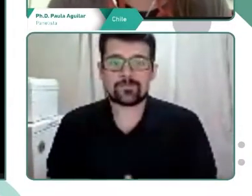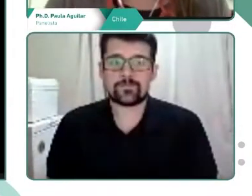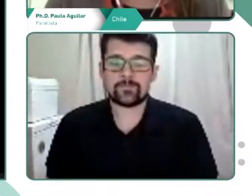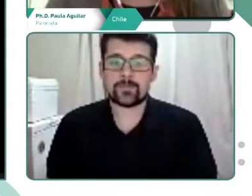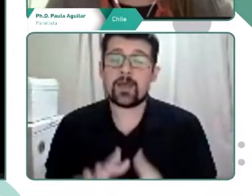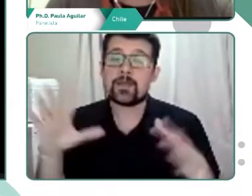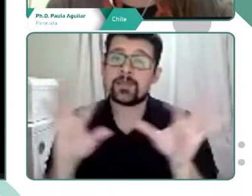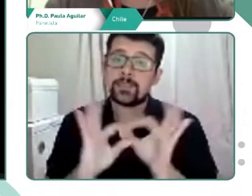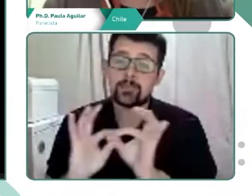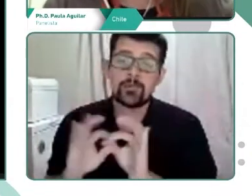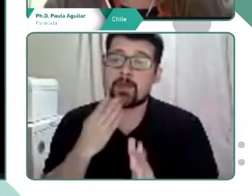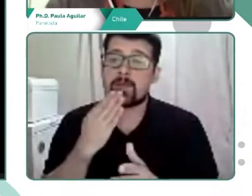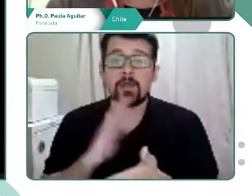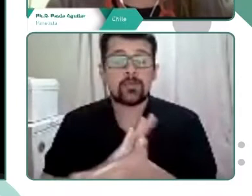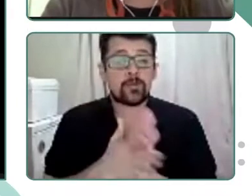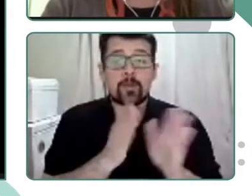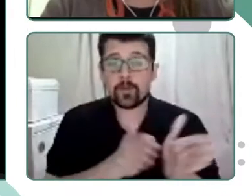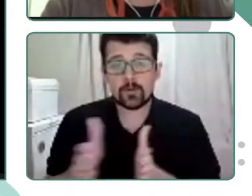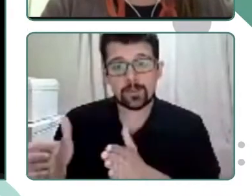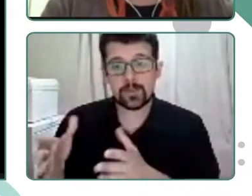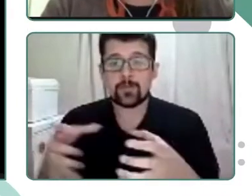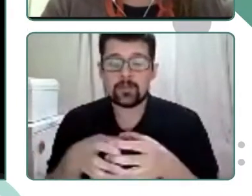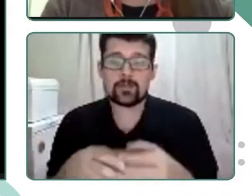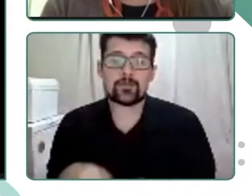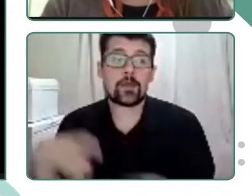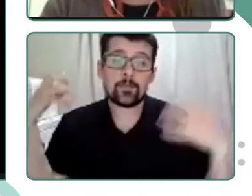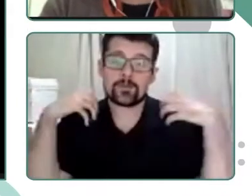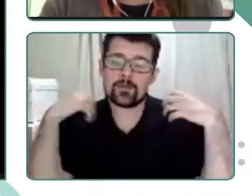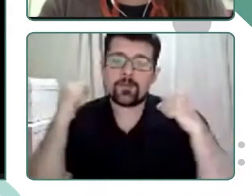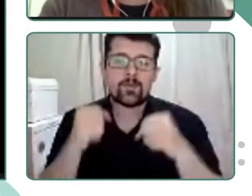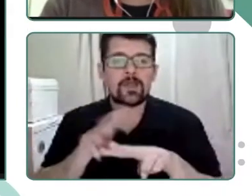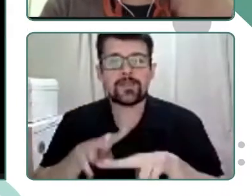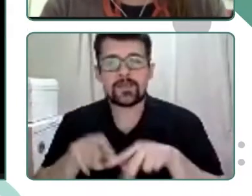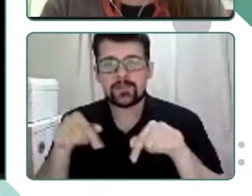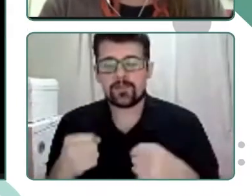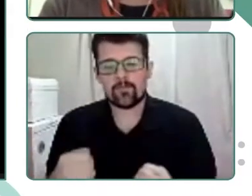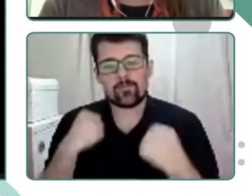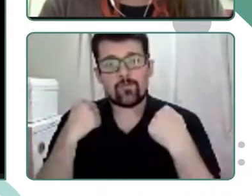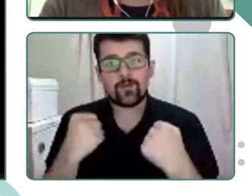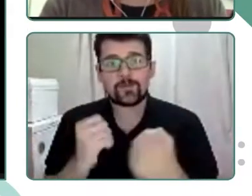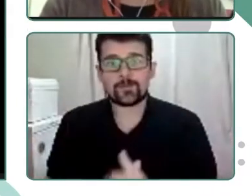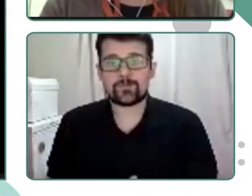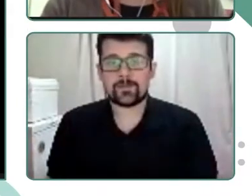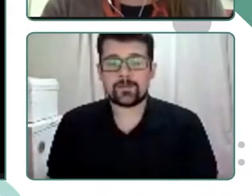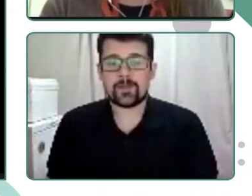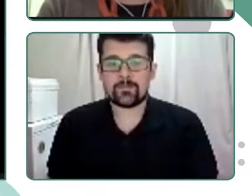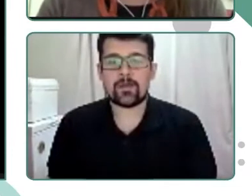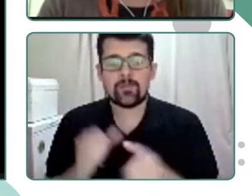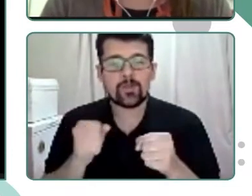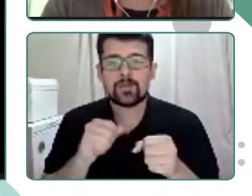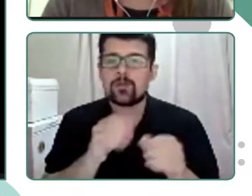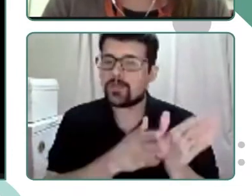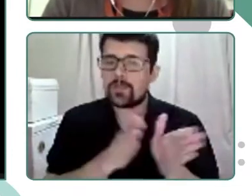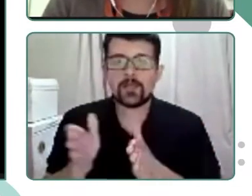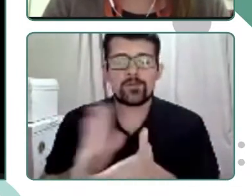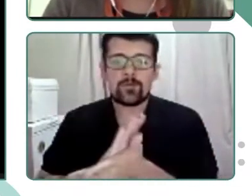Agradecemos también a los coordinadores por haber realizado este esfuerzo tremendo para organizar todo tan bien. Sé que estamos